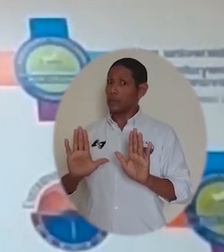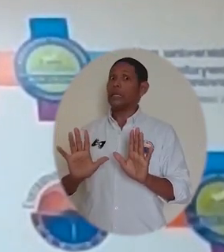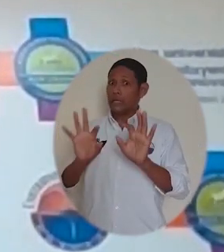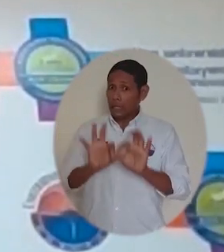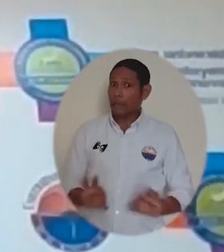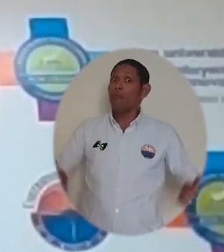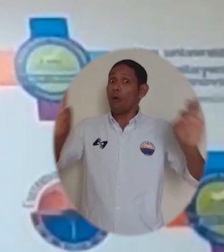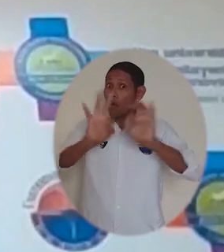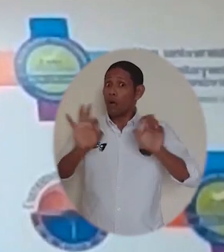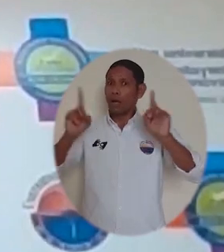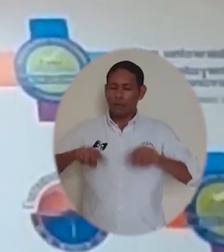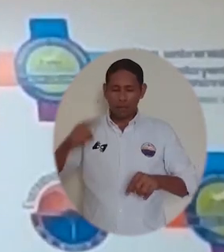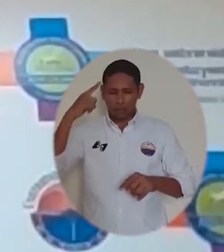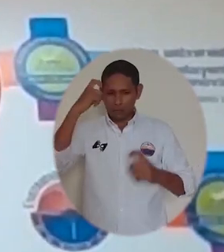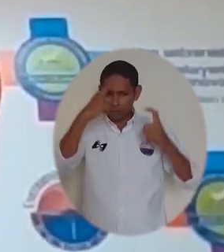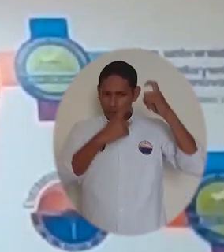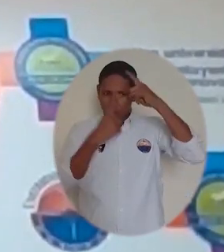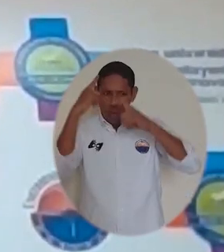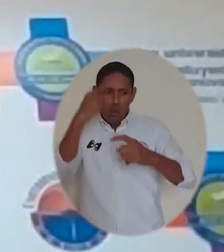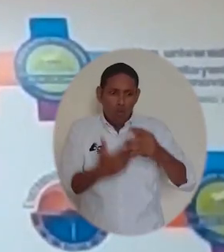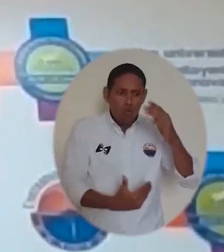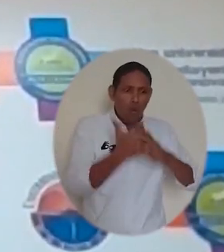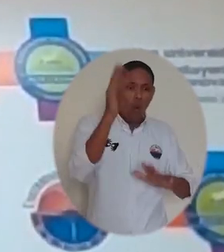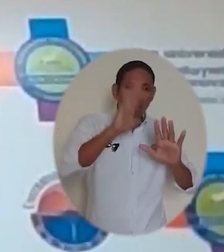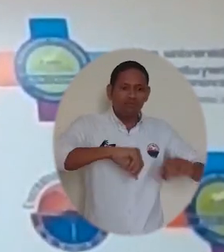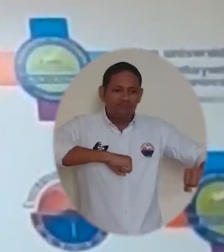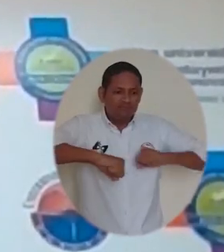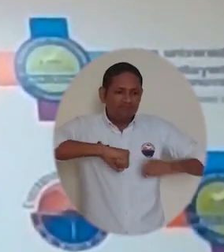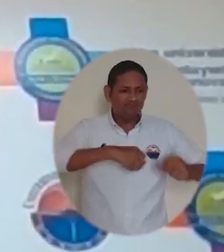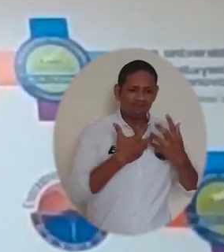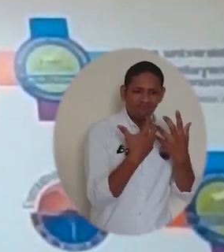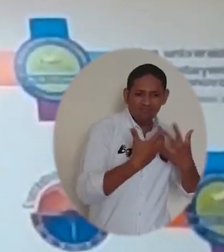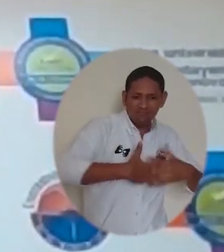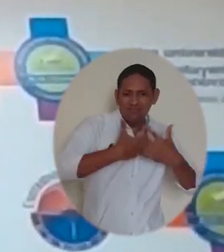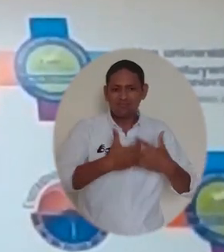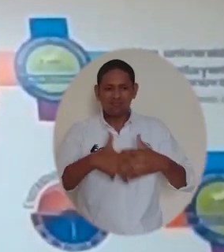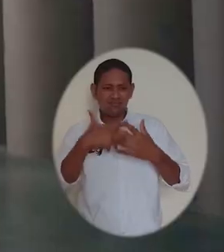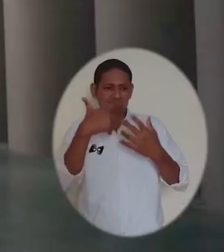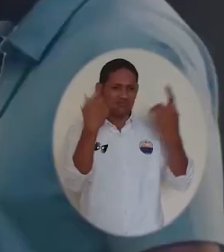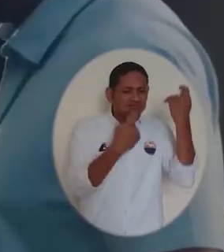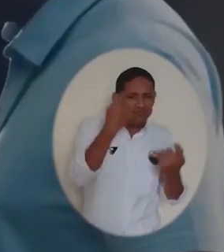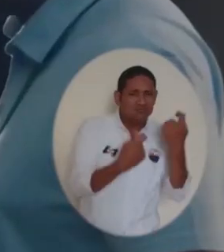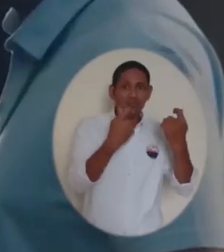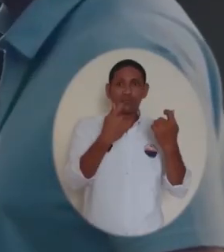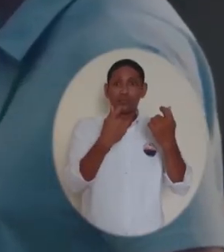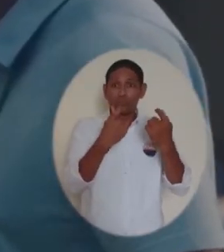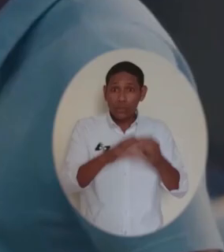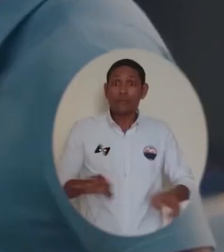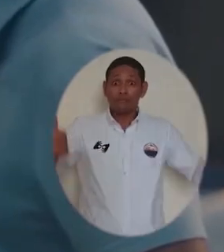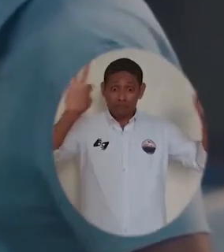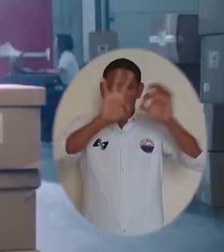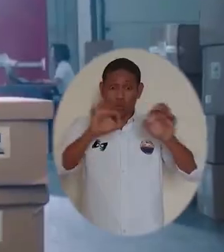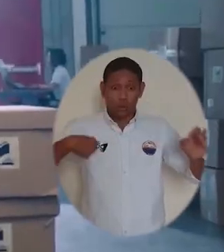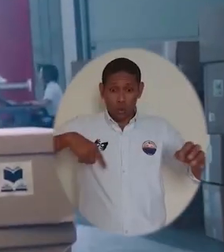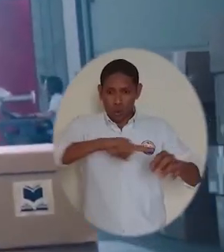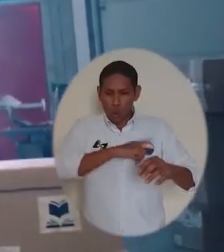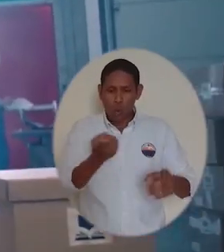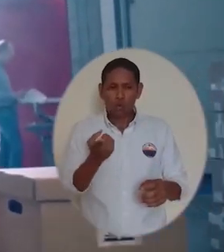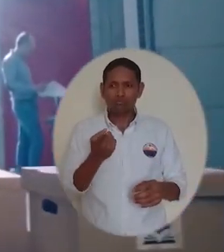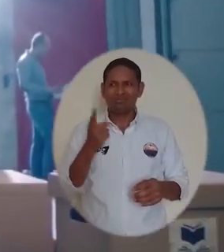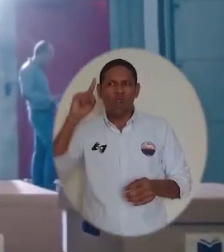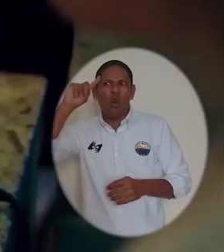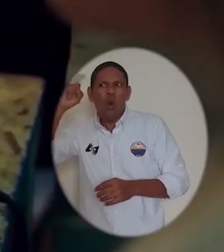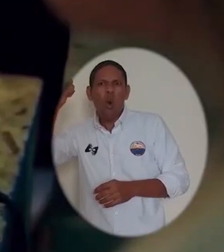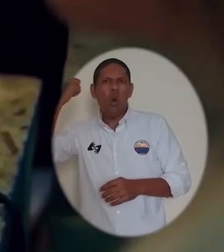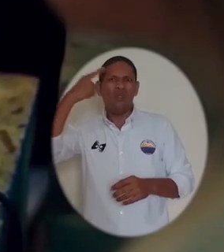que esto tiene que pasar y que tenemos que estar en capacidad de reactivar el aparato productivo así que el trabajo que podamos hacer